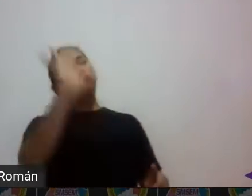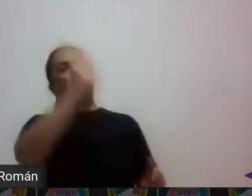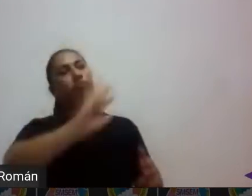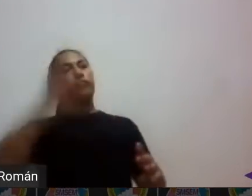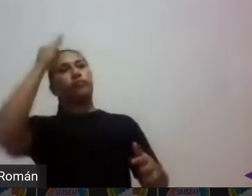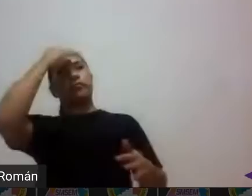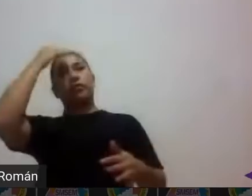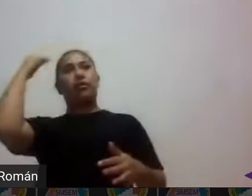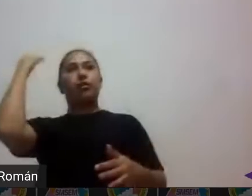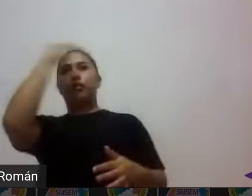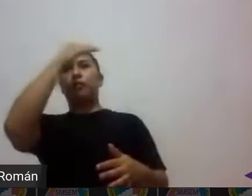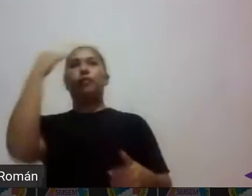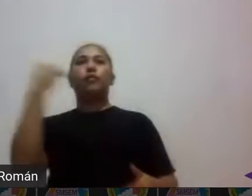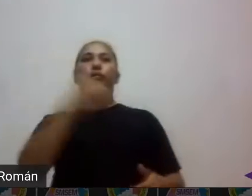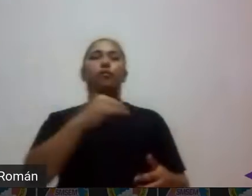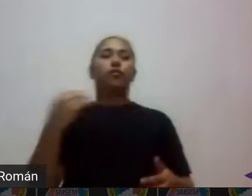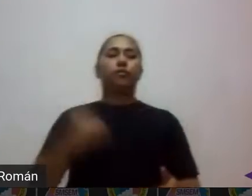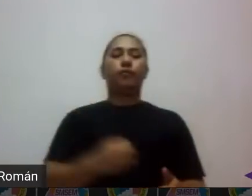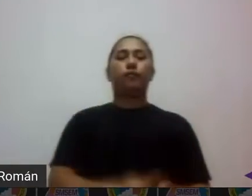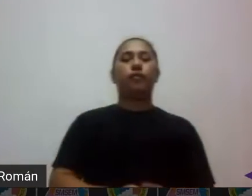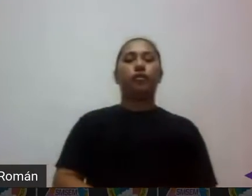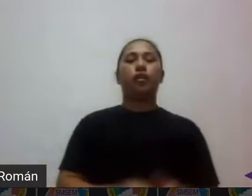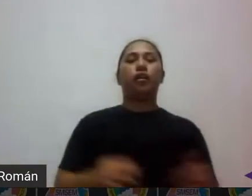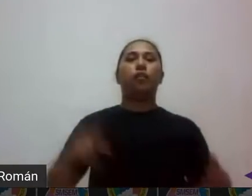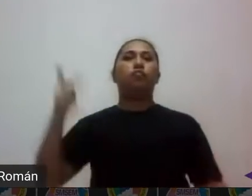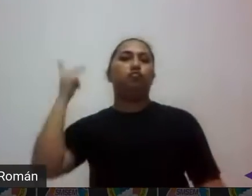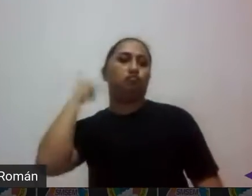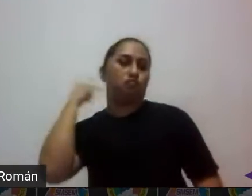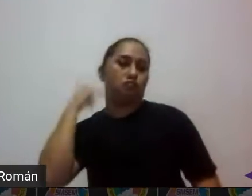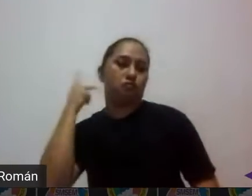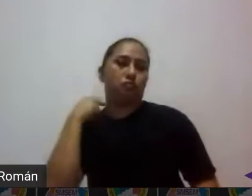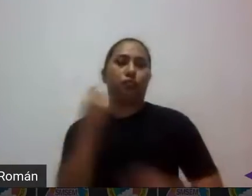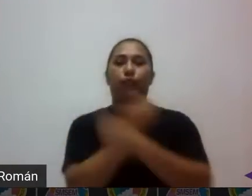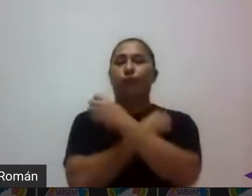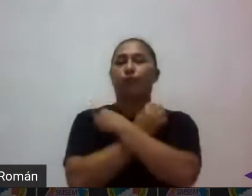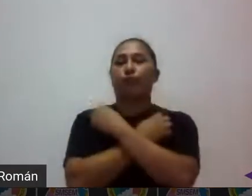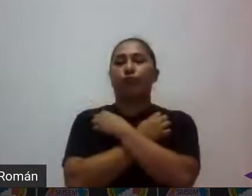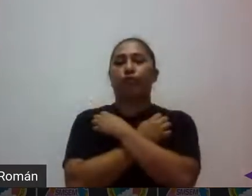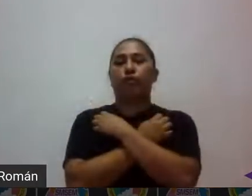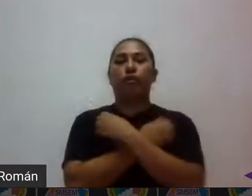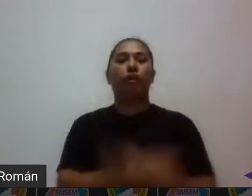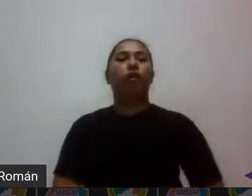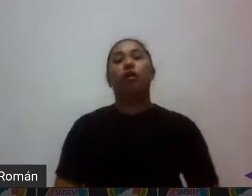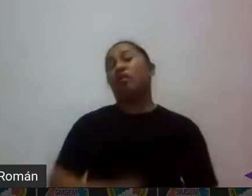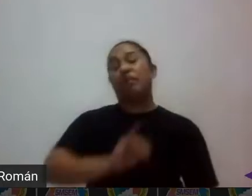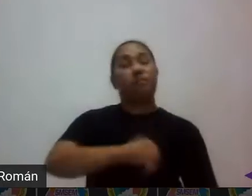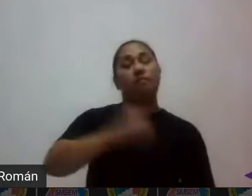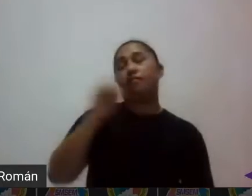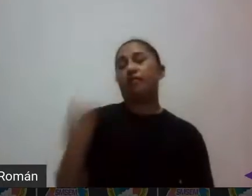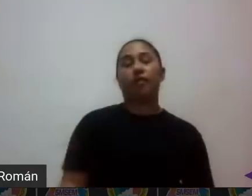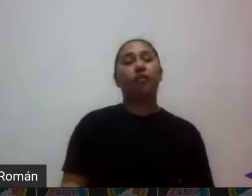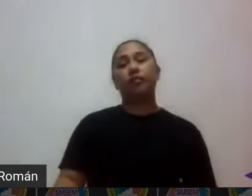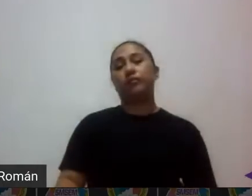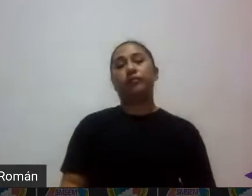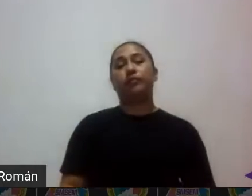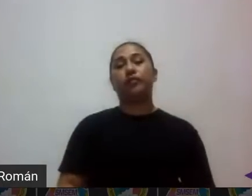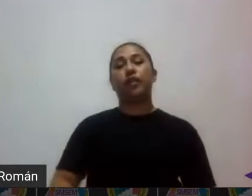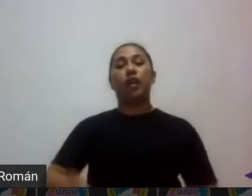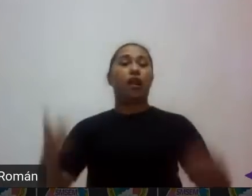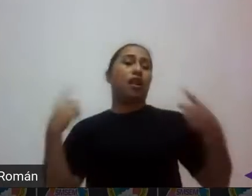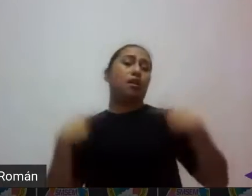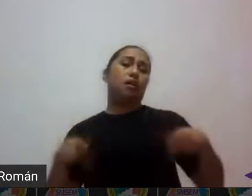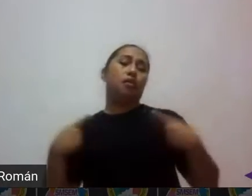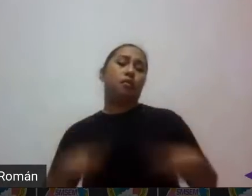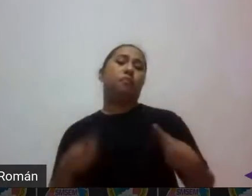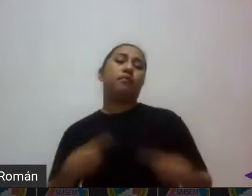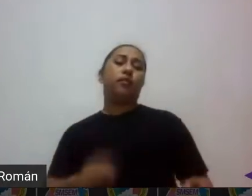decisiones de las políticas educativas porque la política educativa nunca va a considerar que tengo una población marginada